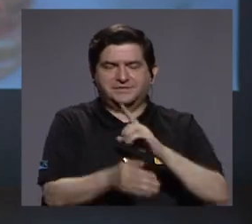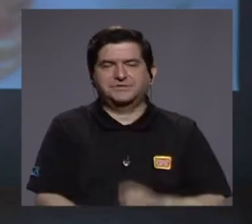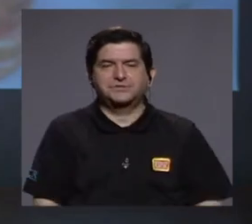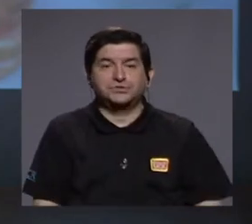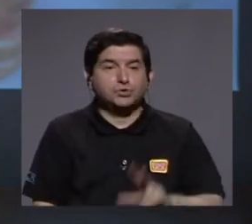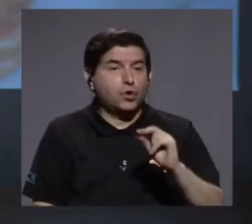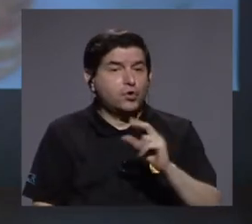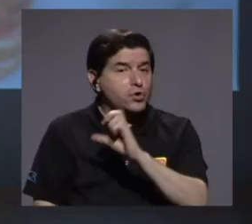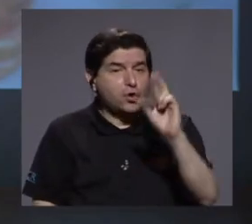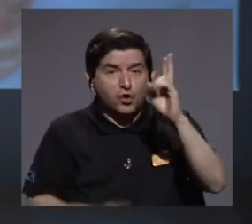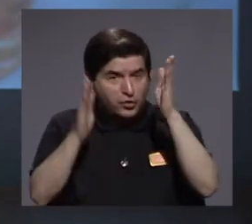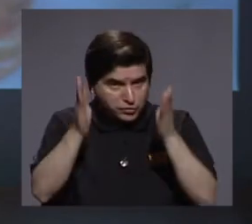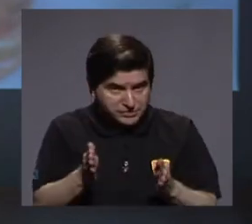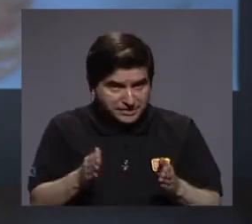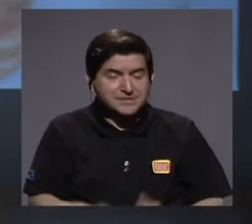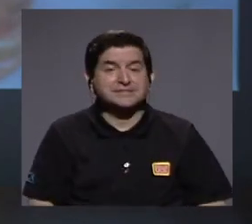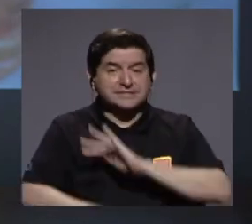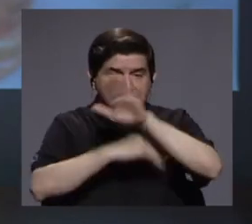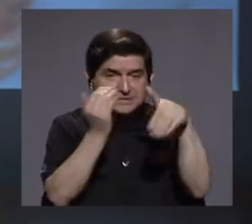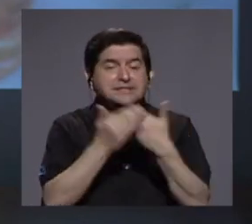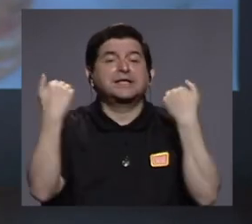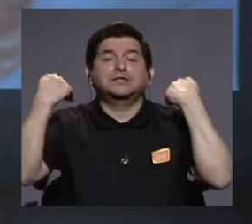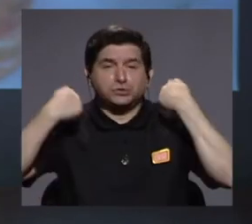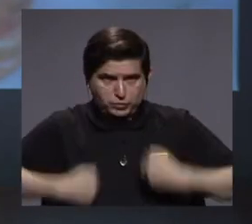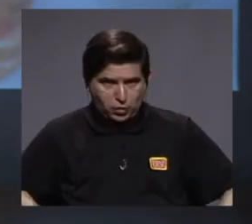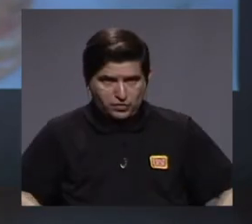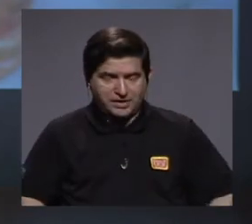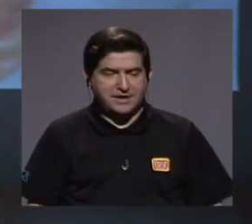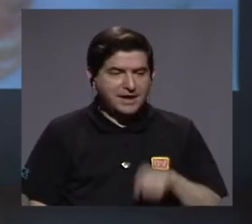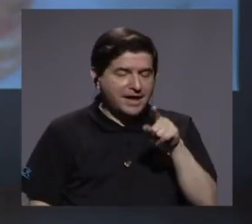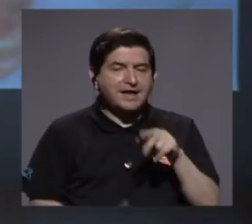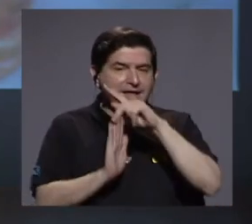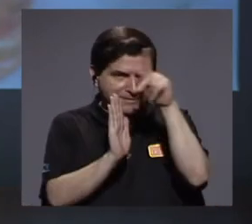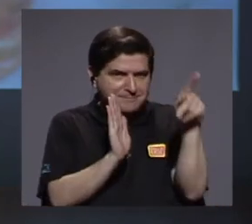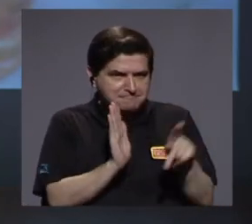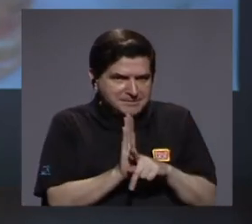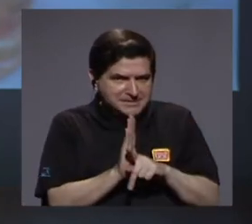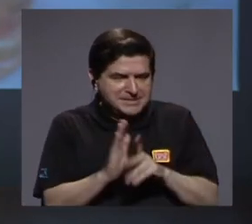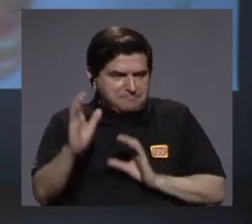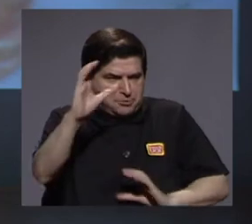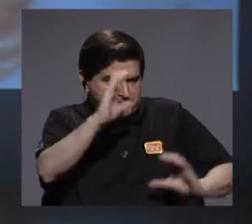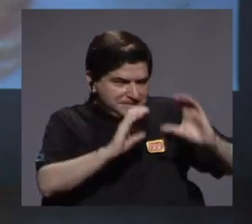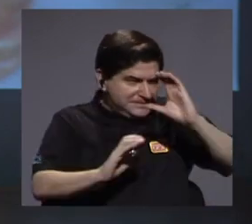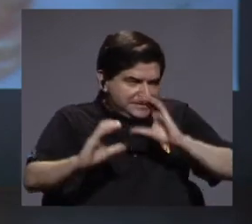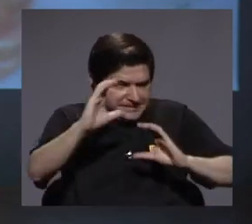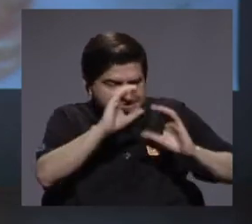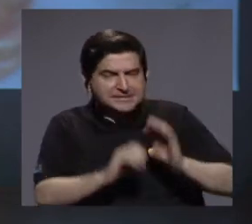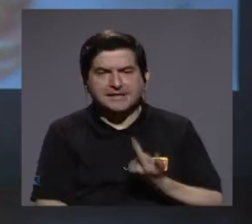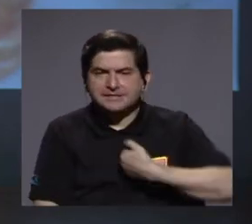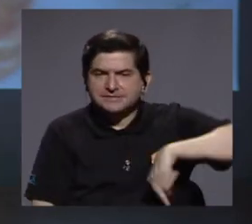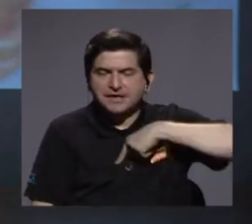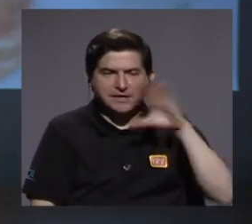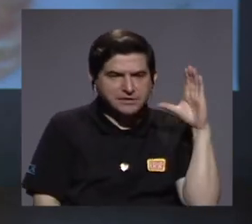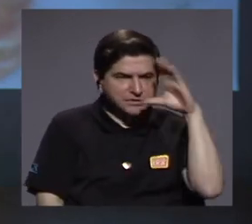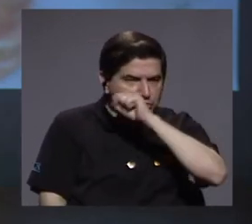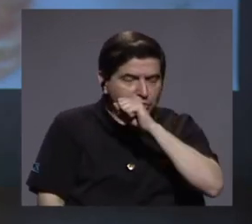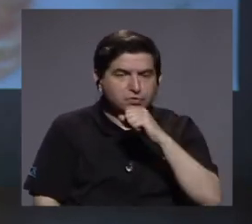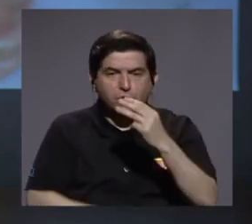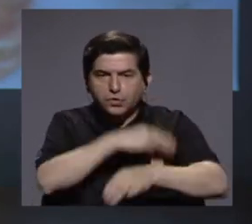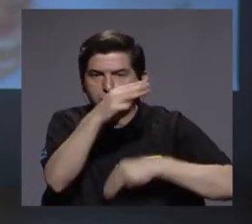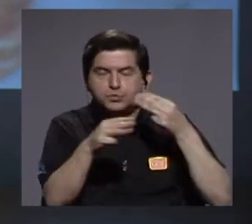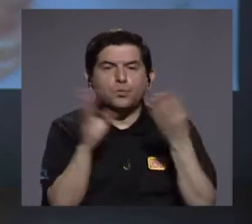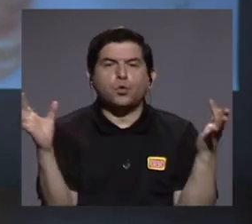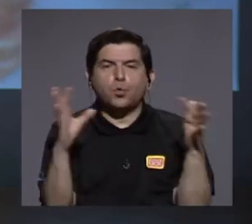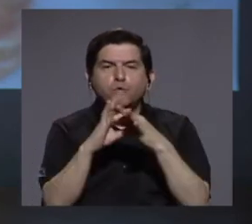no de los costarricenses, de la humanidad. Y entonces bajo esos principios de ciencia hemos visto cómo el mundo se ha unido